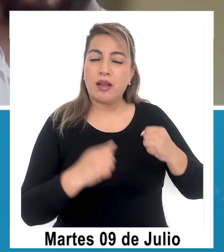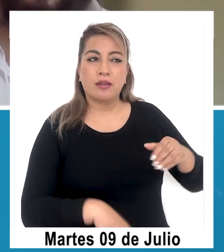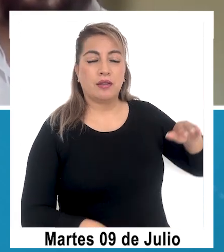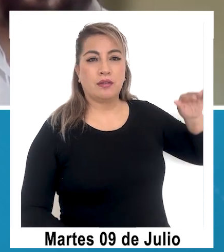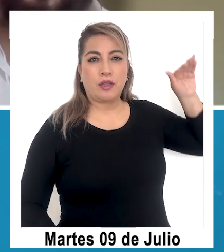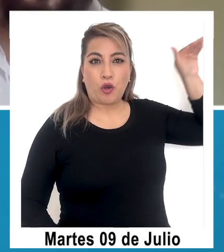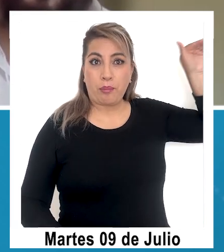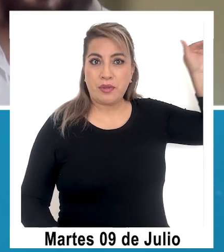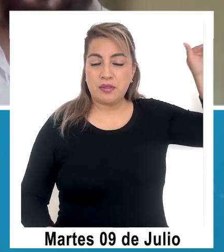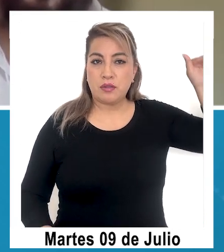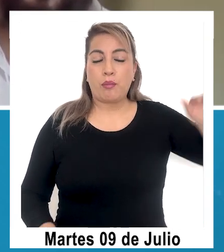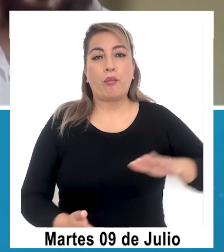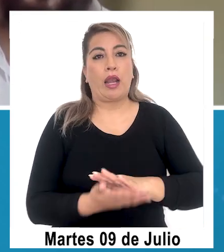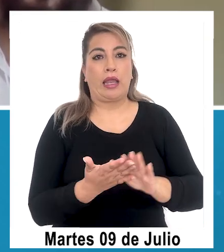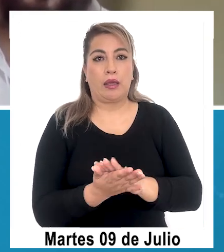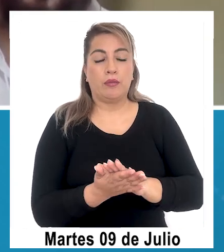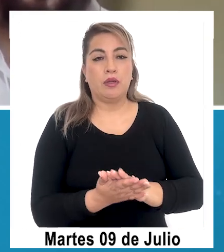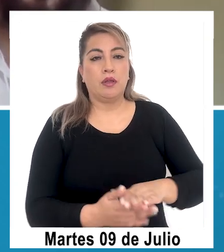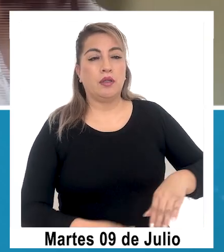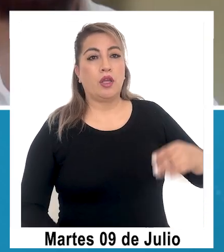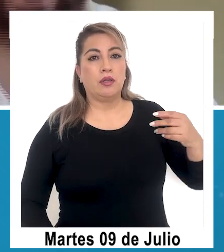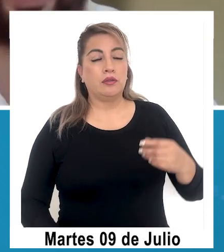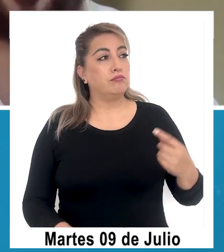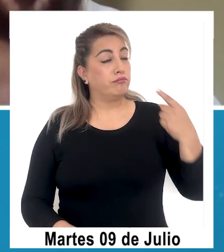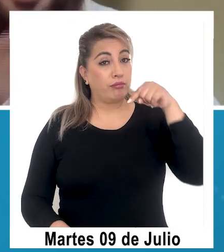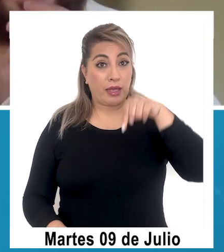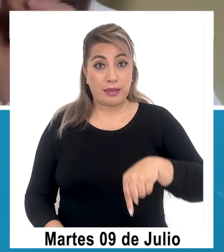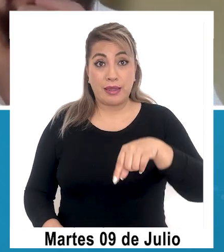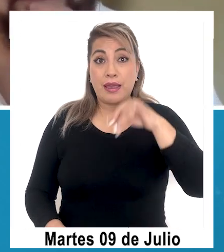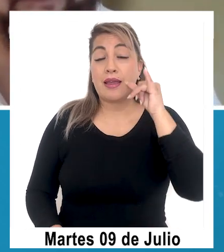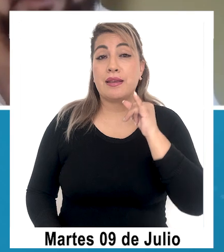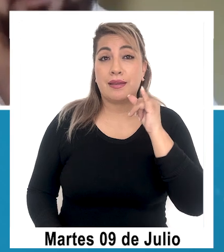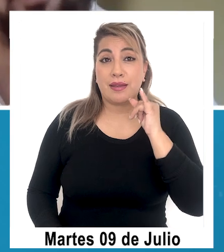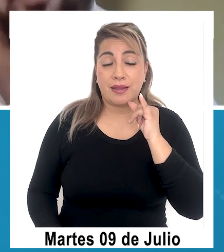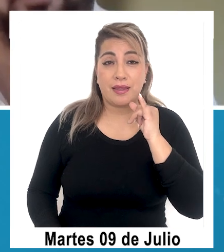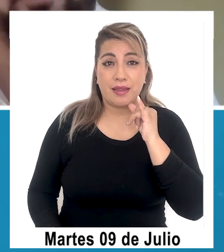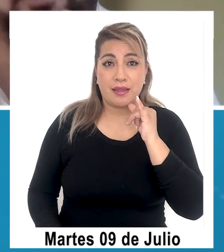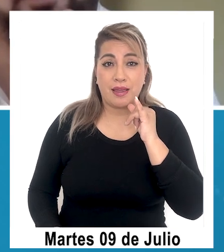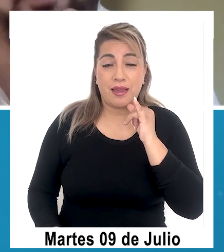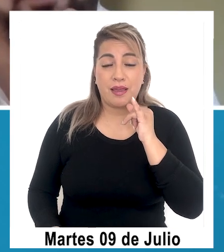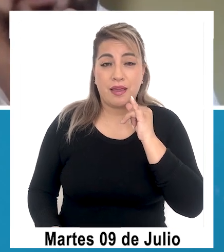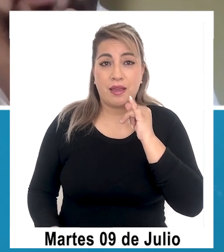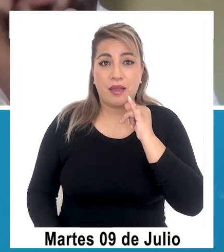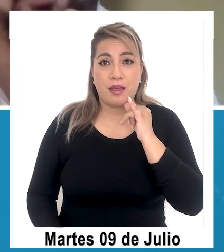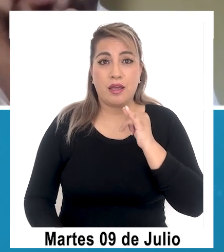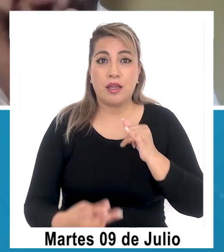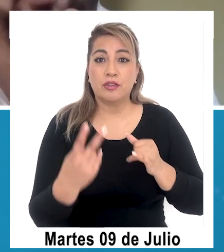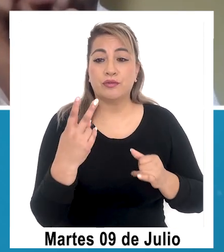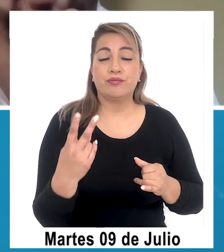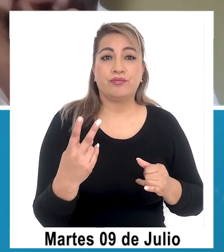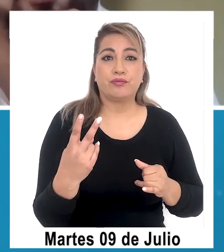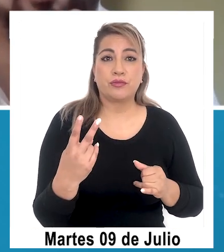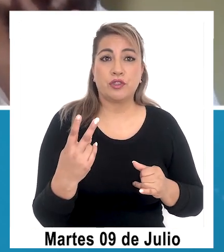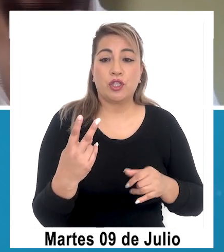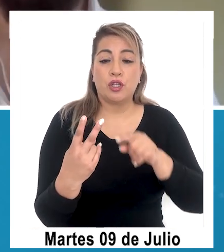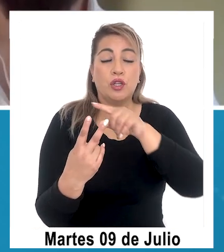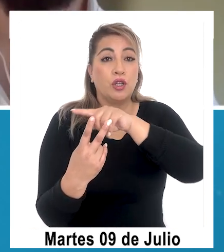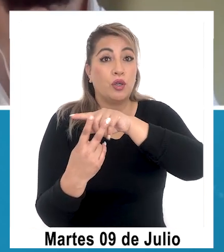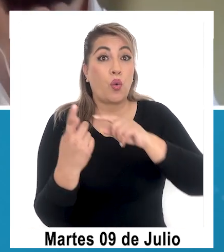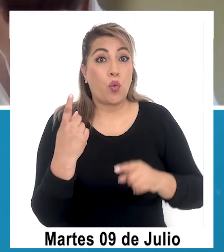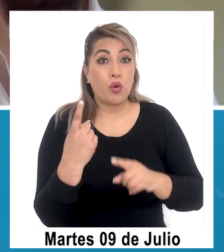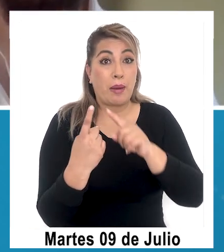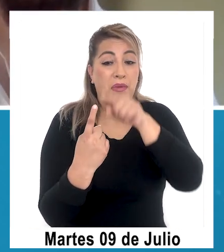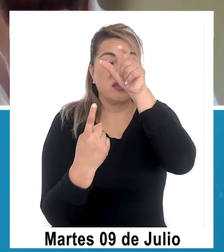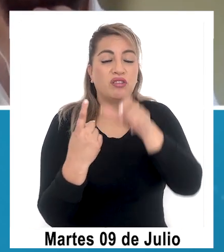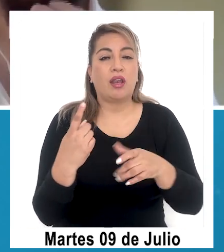dos de, a ver, por cada persona que tiene falta de interés en Iquique, hay dos personas que tienen falta de interés en Alto